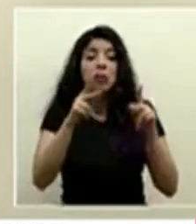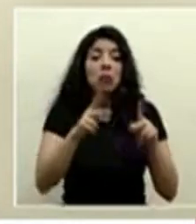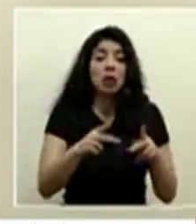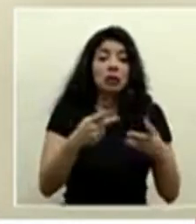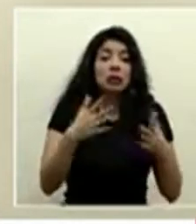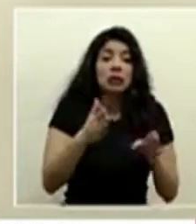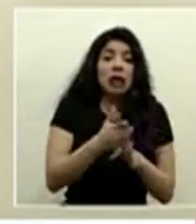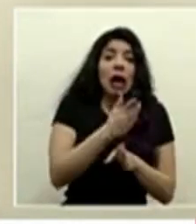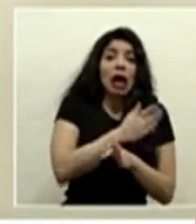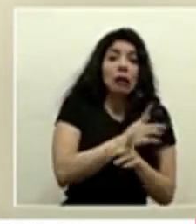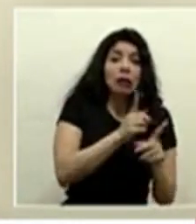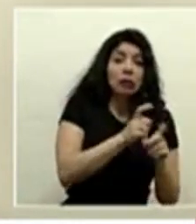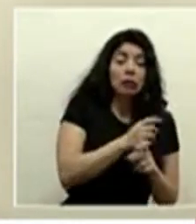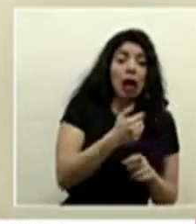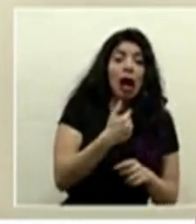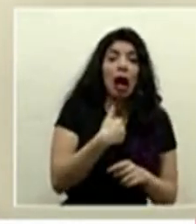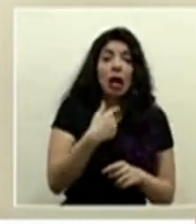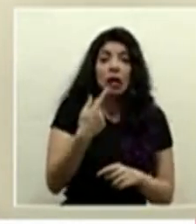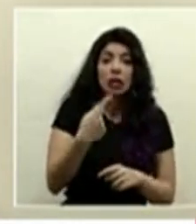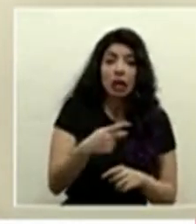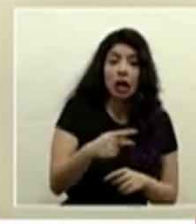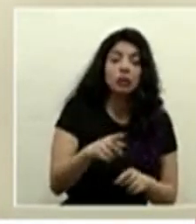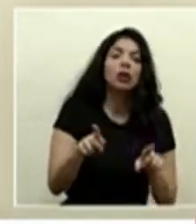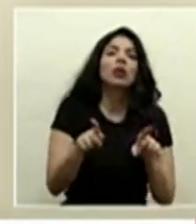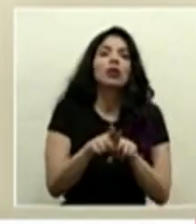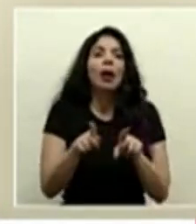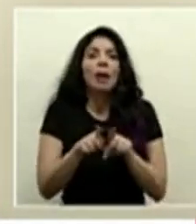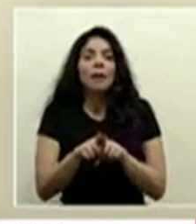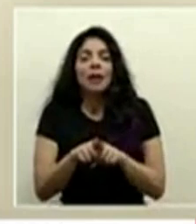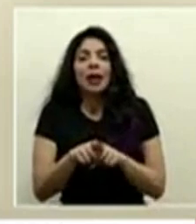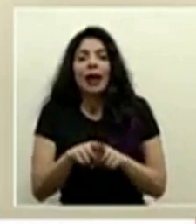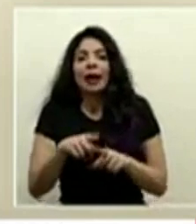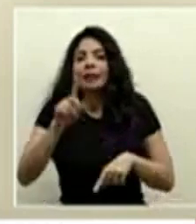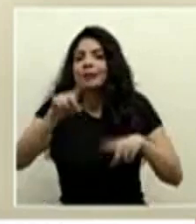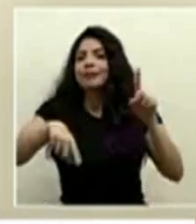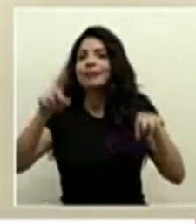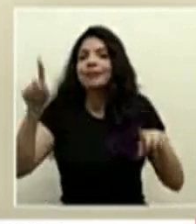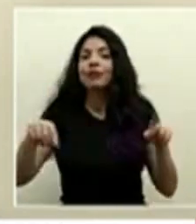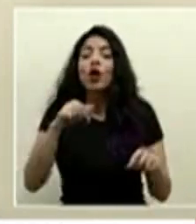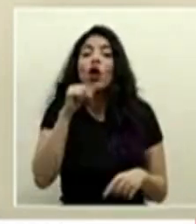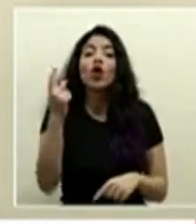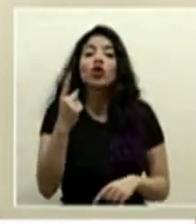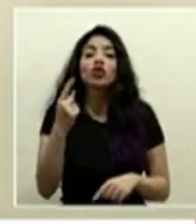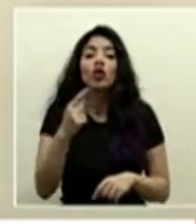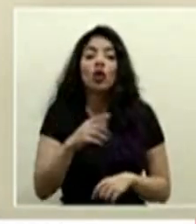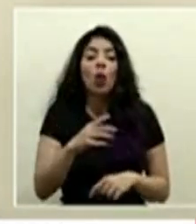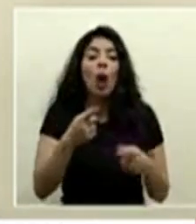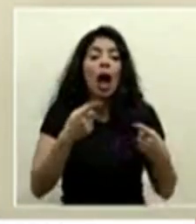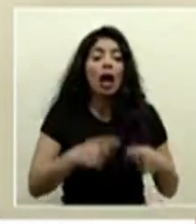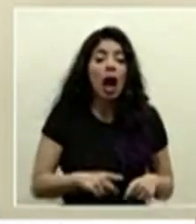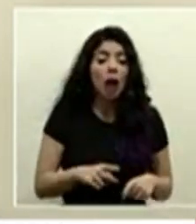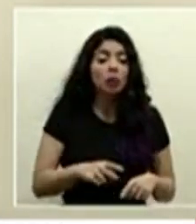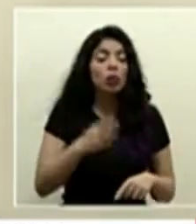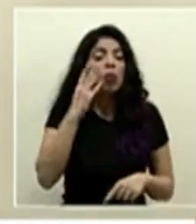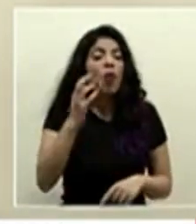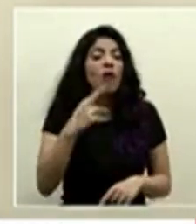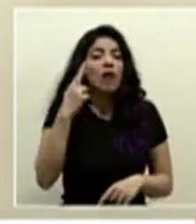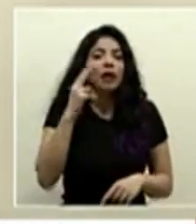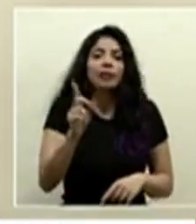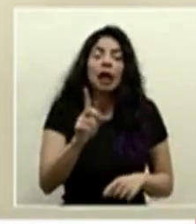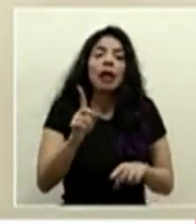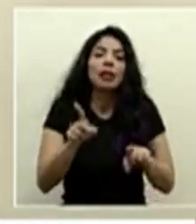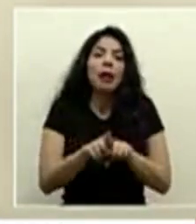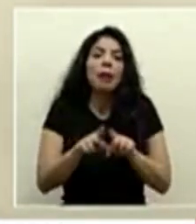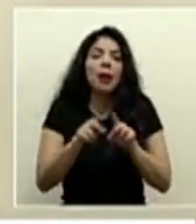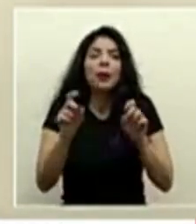complicaciones previas que tenían factores de riesgo hay un asunto también eventualmente de aleatoriedad no solamente de causalidad de que decir que se debe a sino que puede